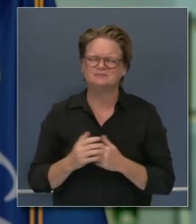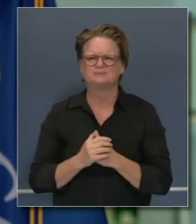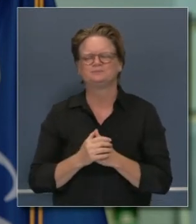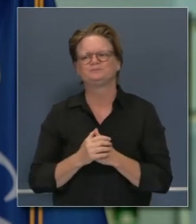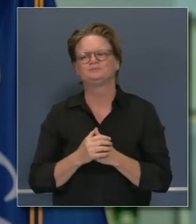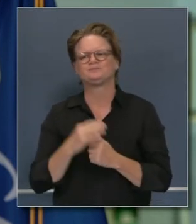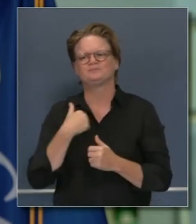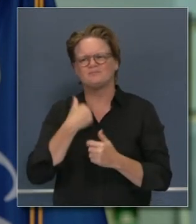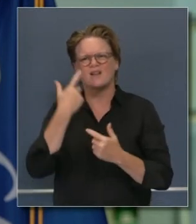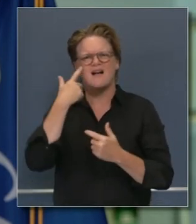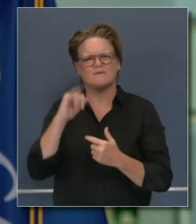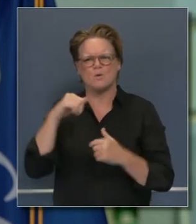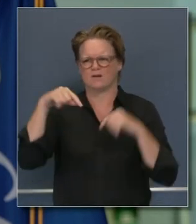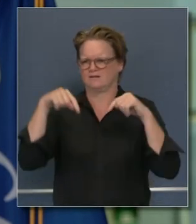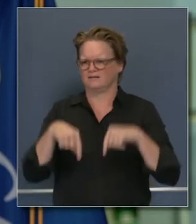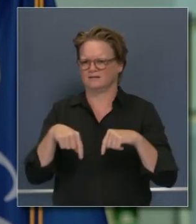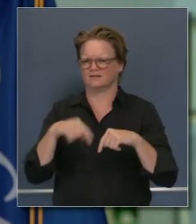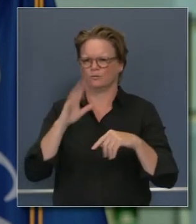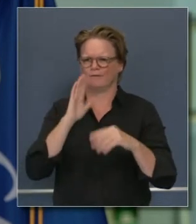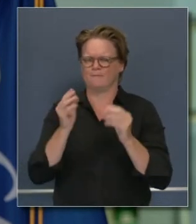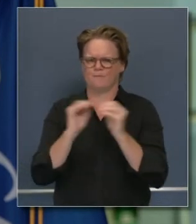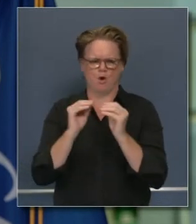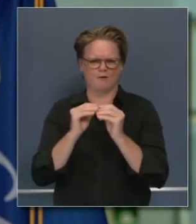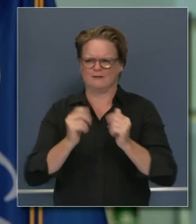y es exactamente lo que está haciendo el estado de california